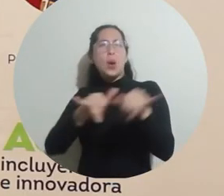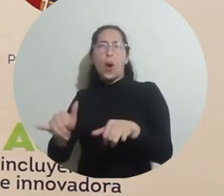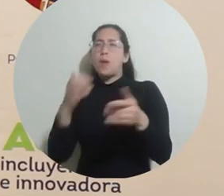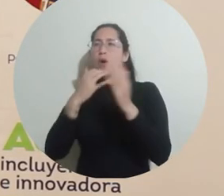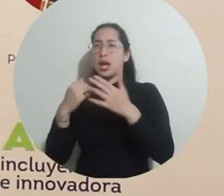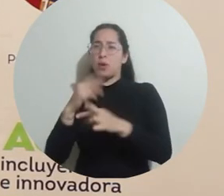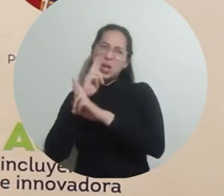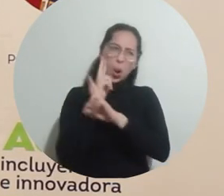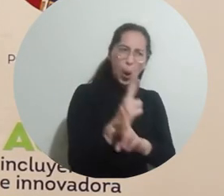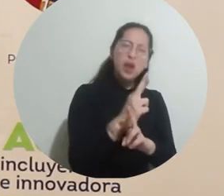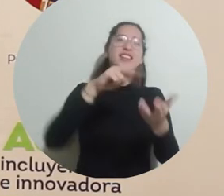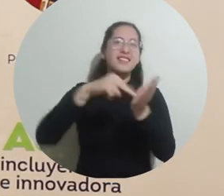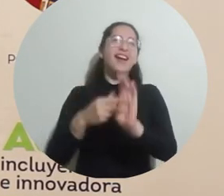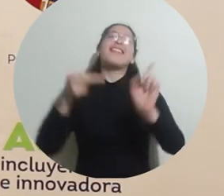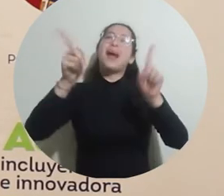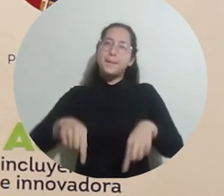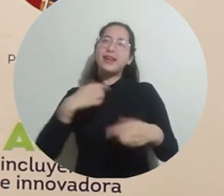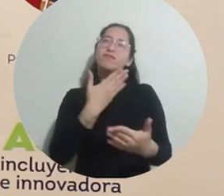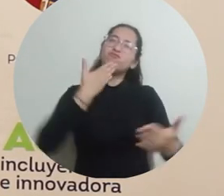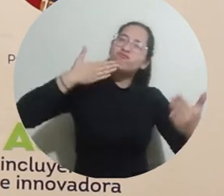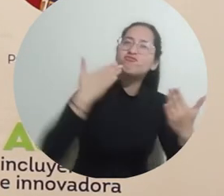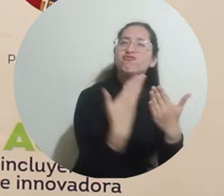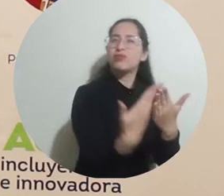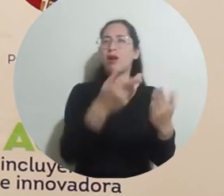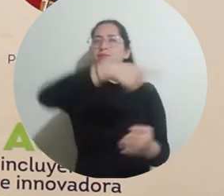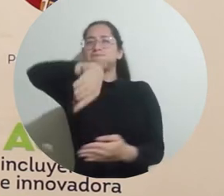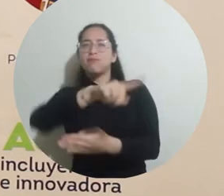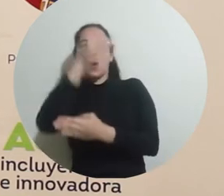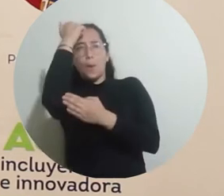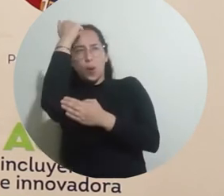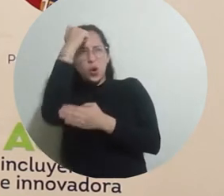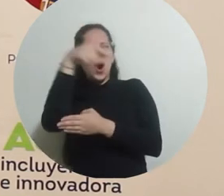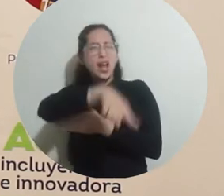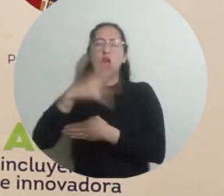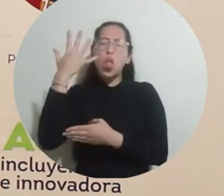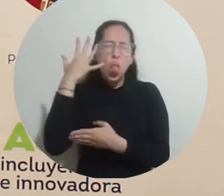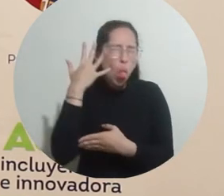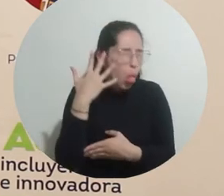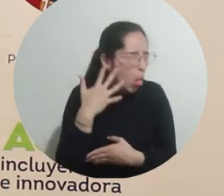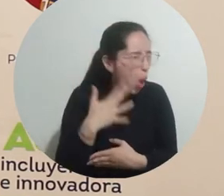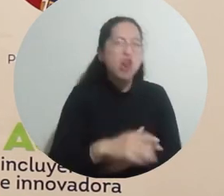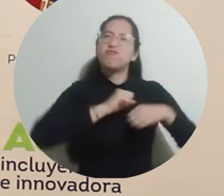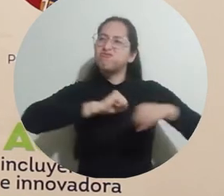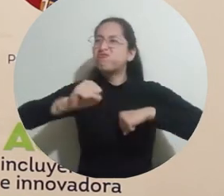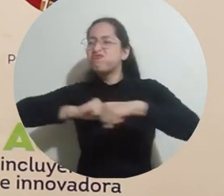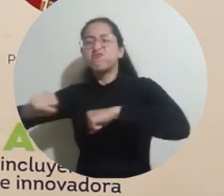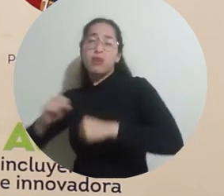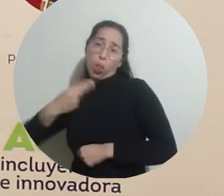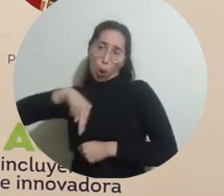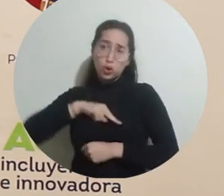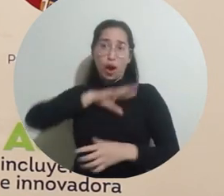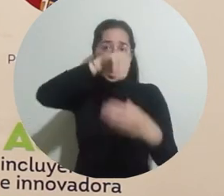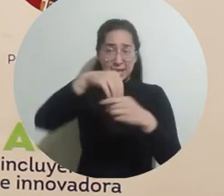esa gratitud o atención o reconocimiento a lo que los maestros cada